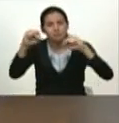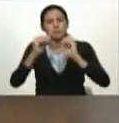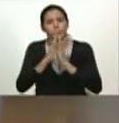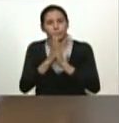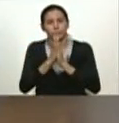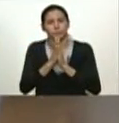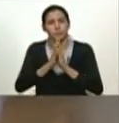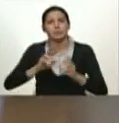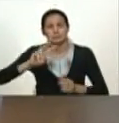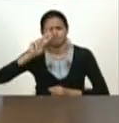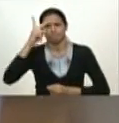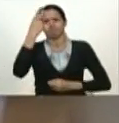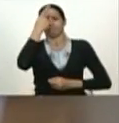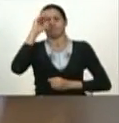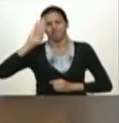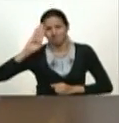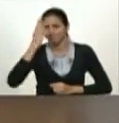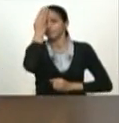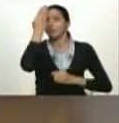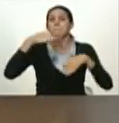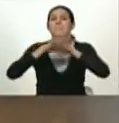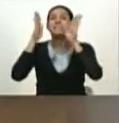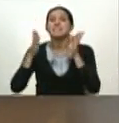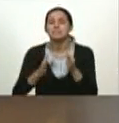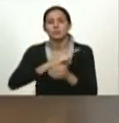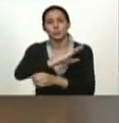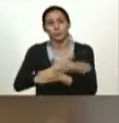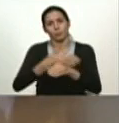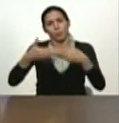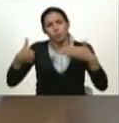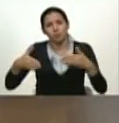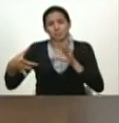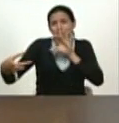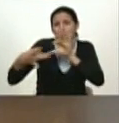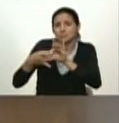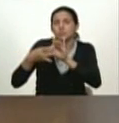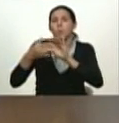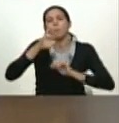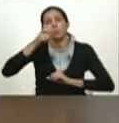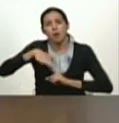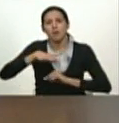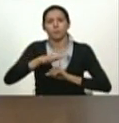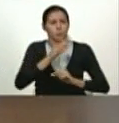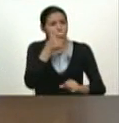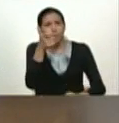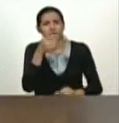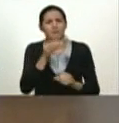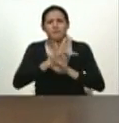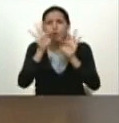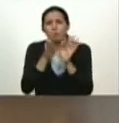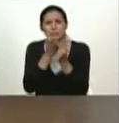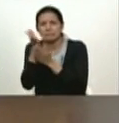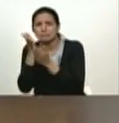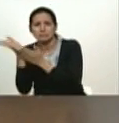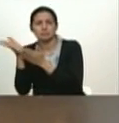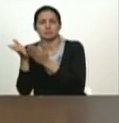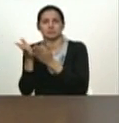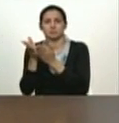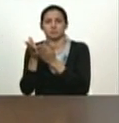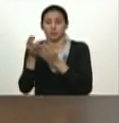conviértanse en ministros del poder popular busquen los canales los canales construyan